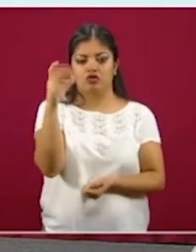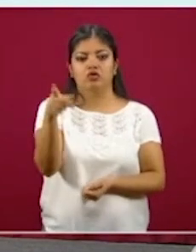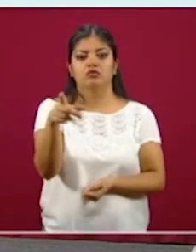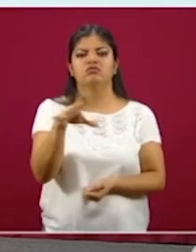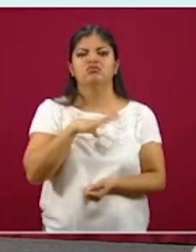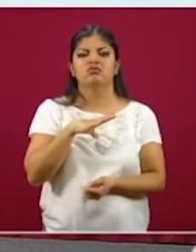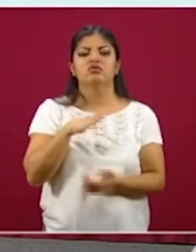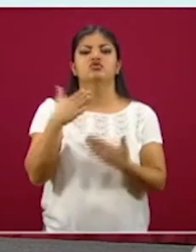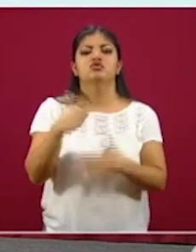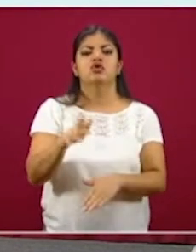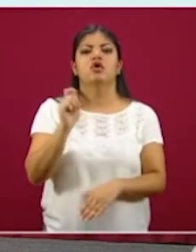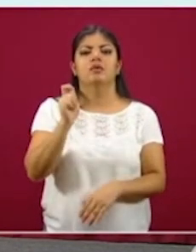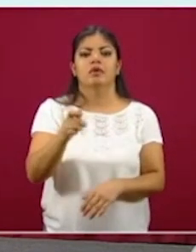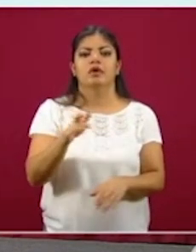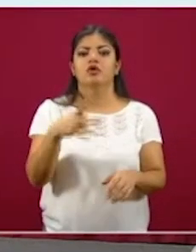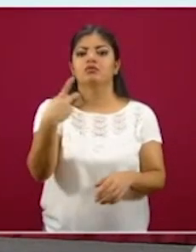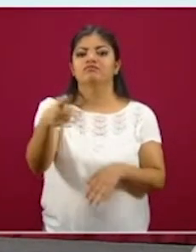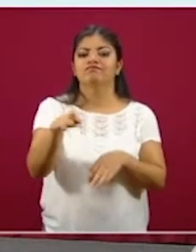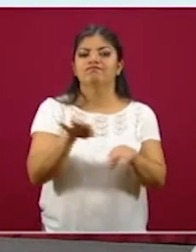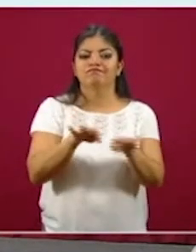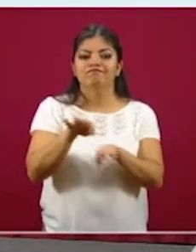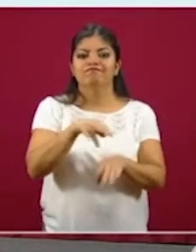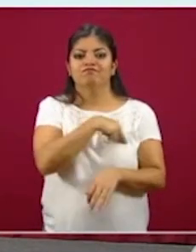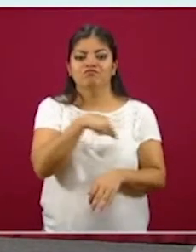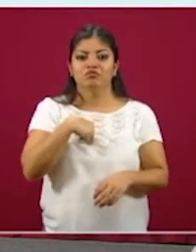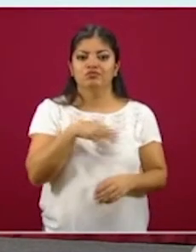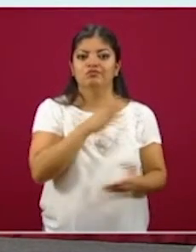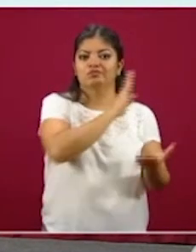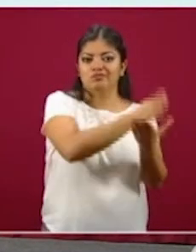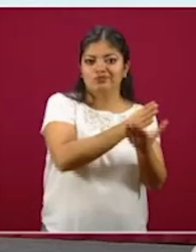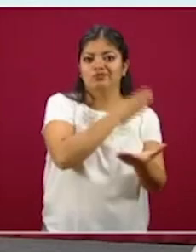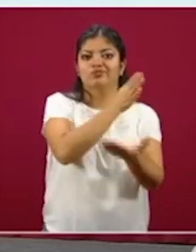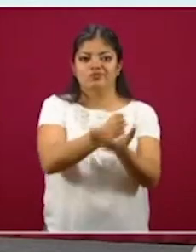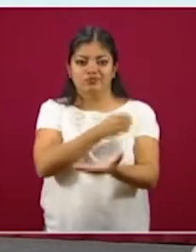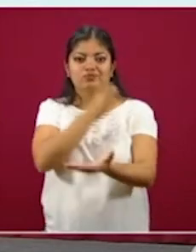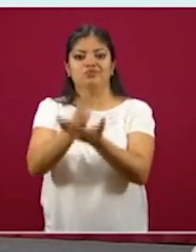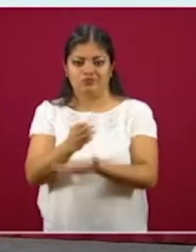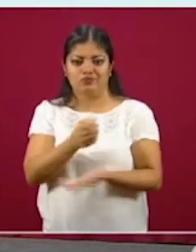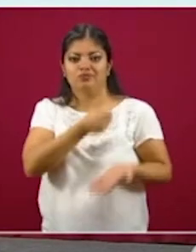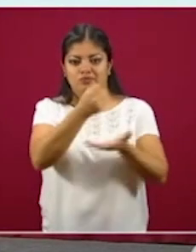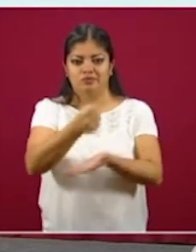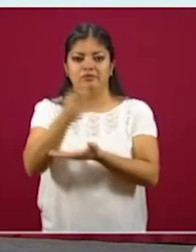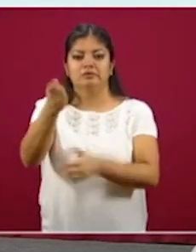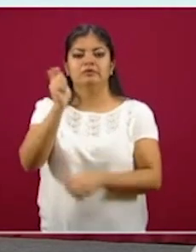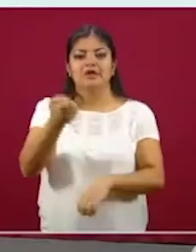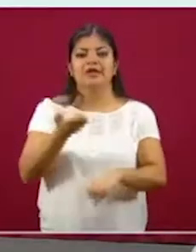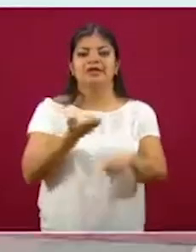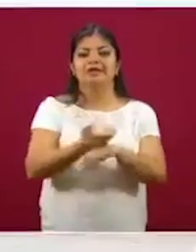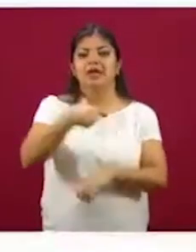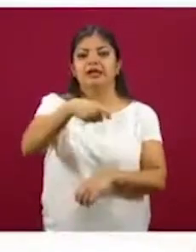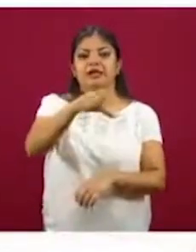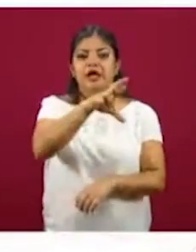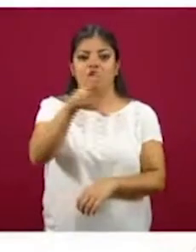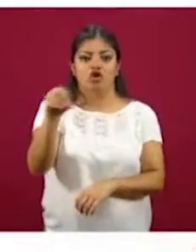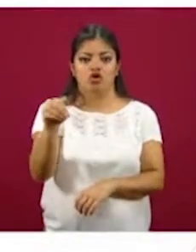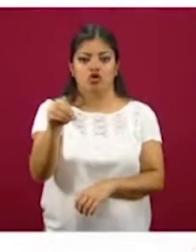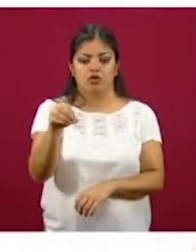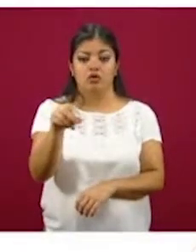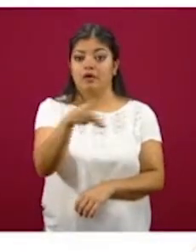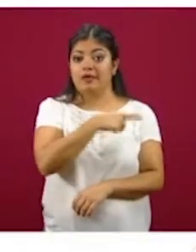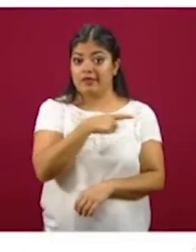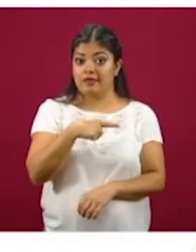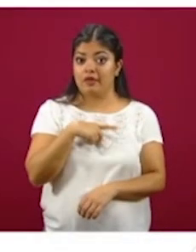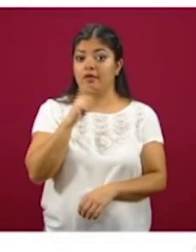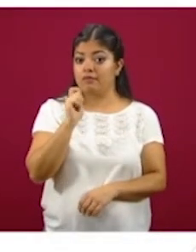corresponde a los operativos que estamos realizando en este momento. Este es del estado de Quintana Roo, con todas las